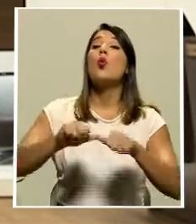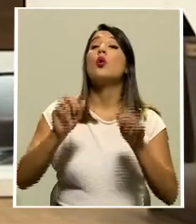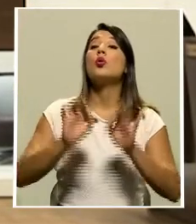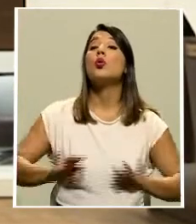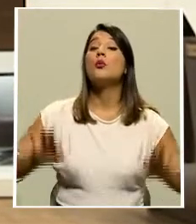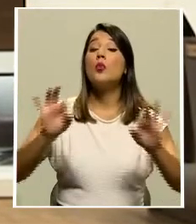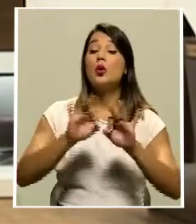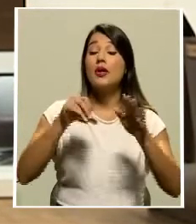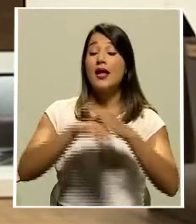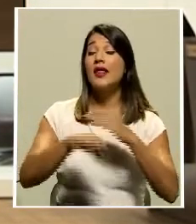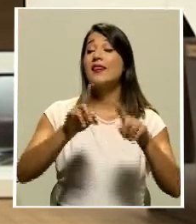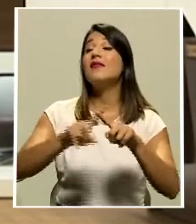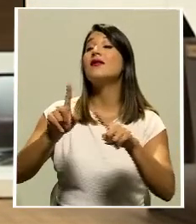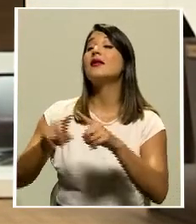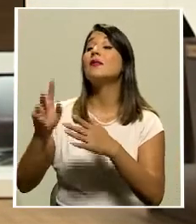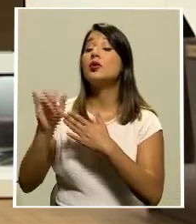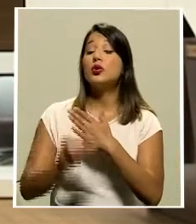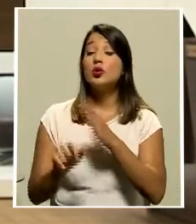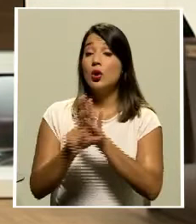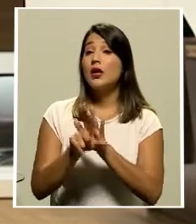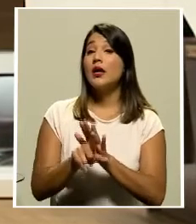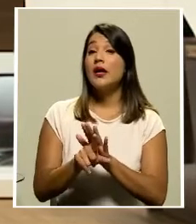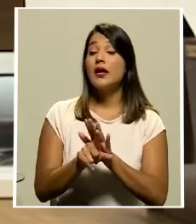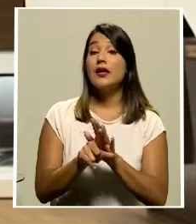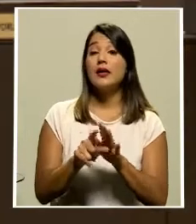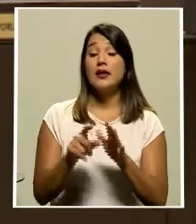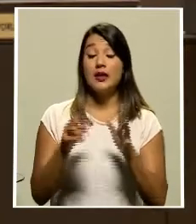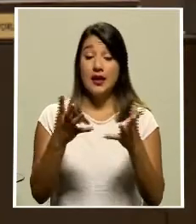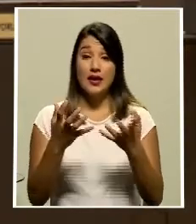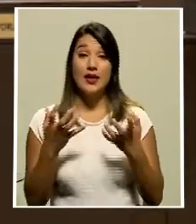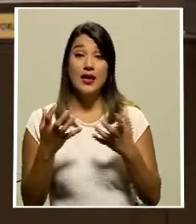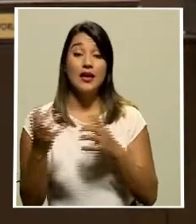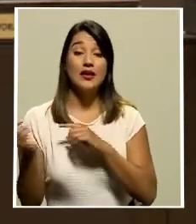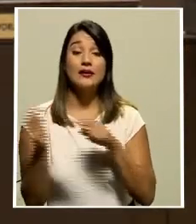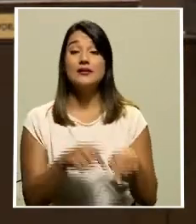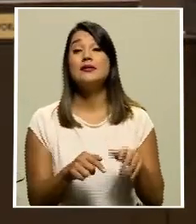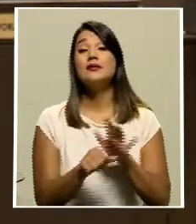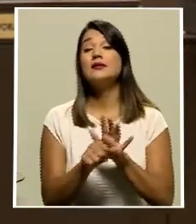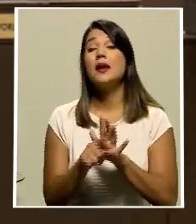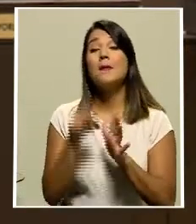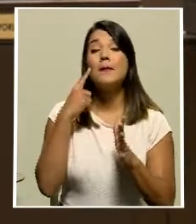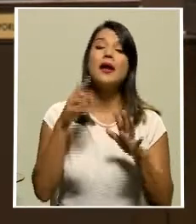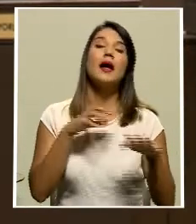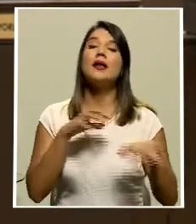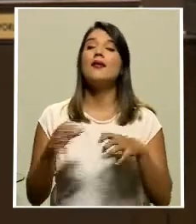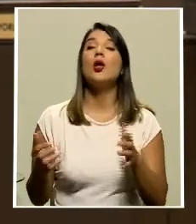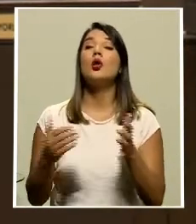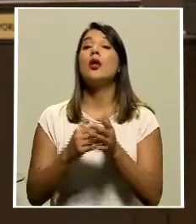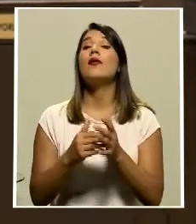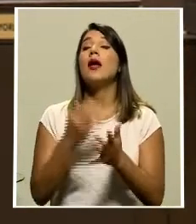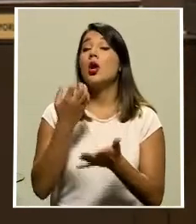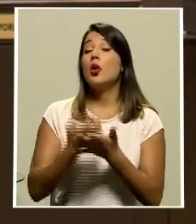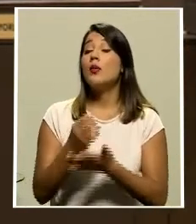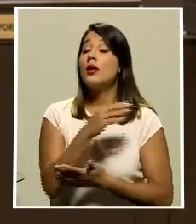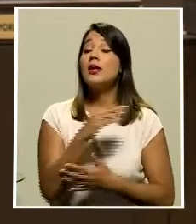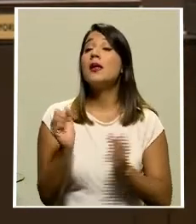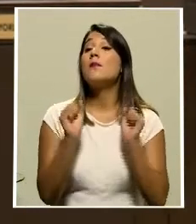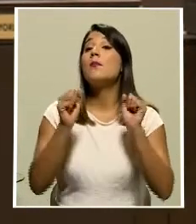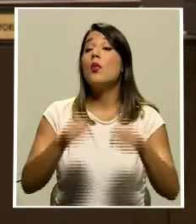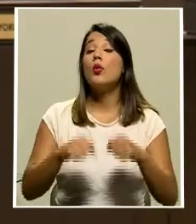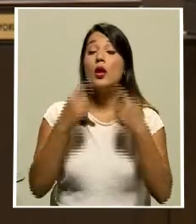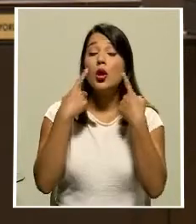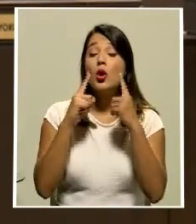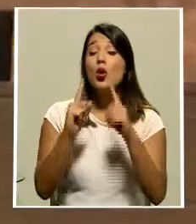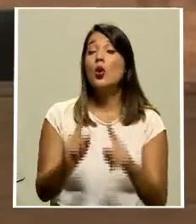una serie de proyectos de ley que se presentarían en la asamblea legislativa con miras de la reactivación económica y buscar el crédito con el